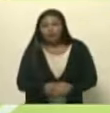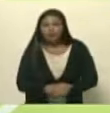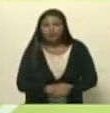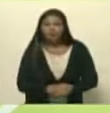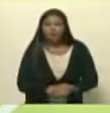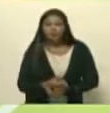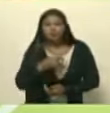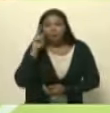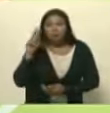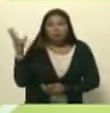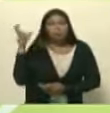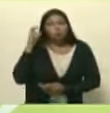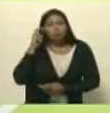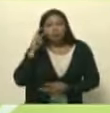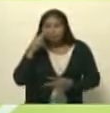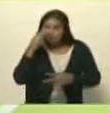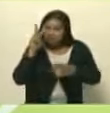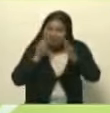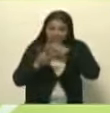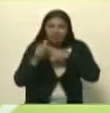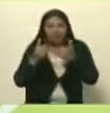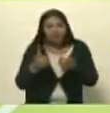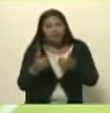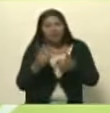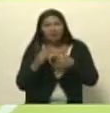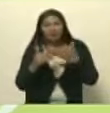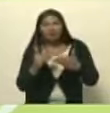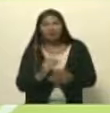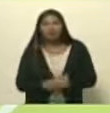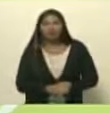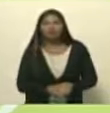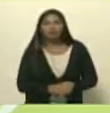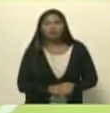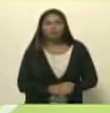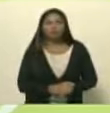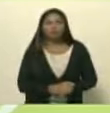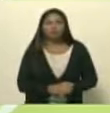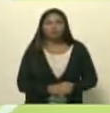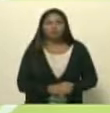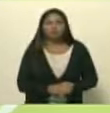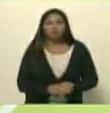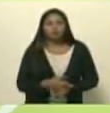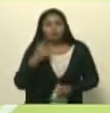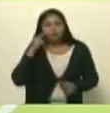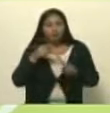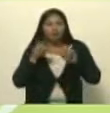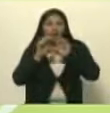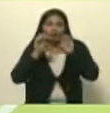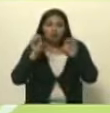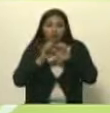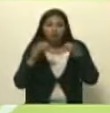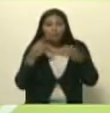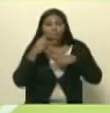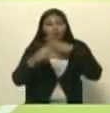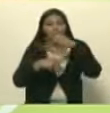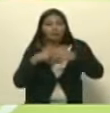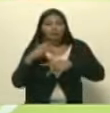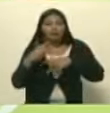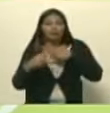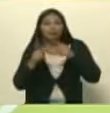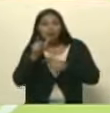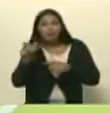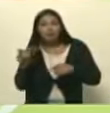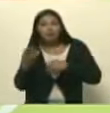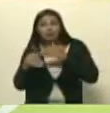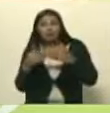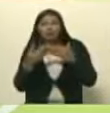escuchada sea visible sea incluso objeto para la educación política de la gente eso